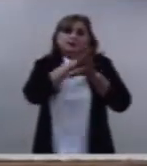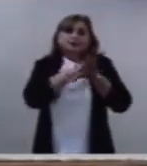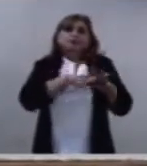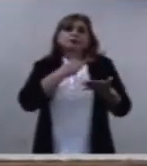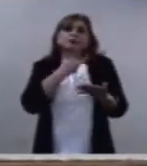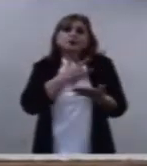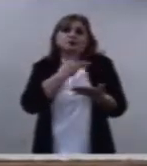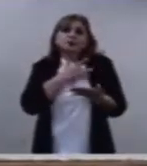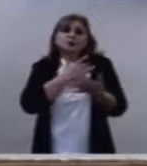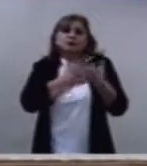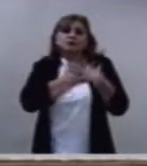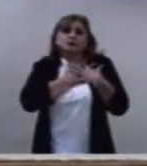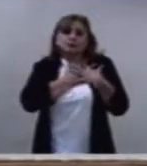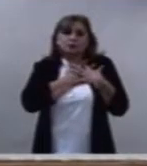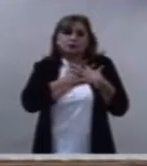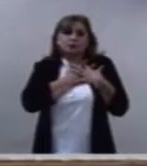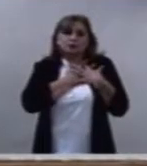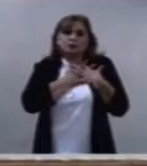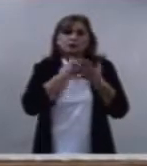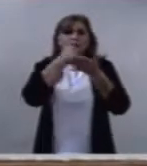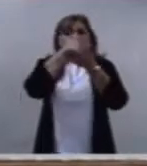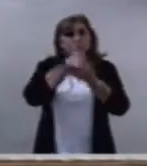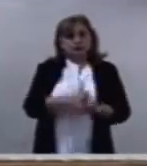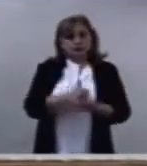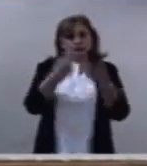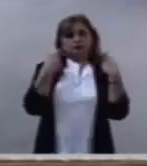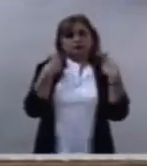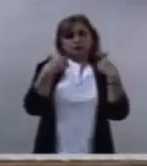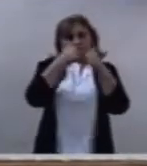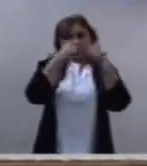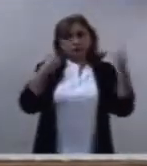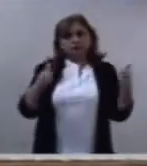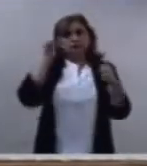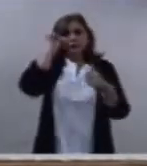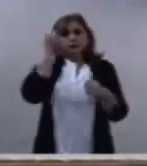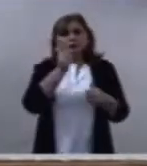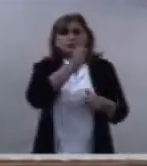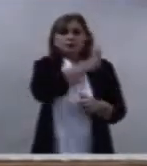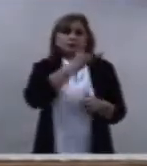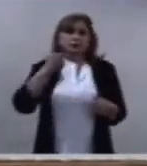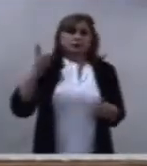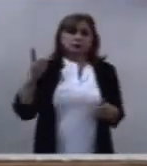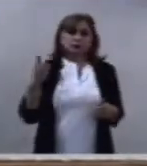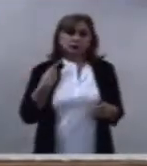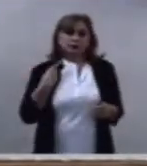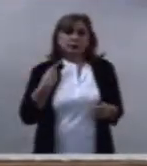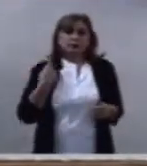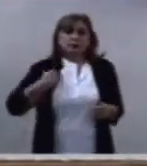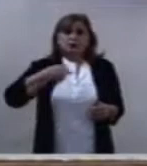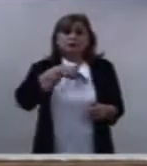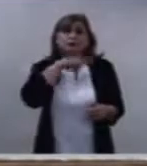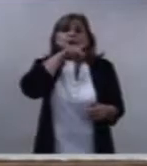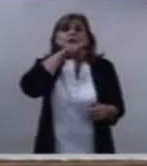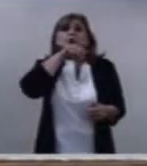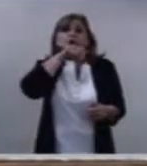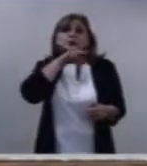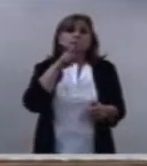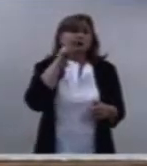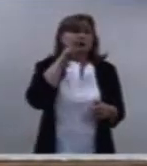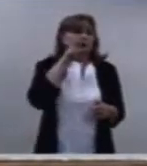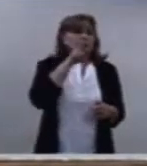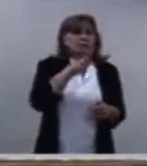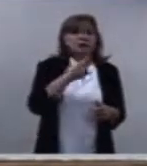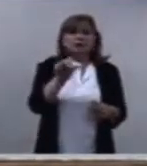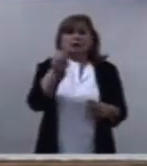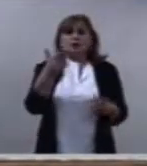con amor porque es deber nuestro preocuparnos del futuro de las